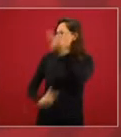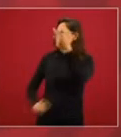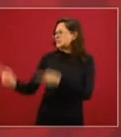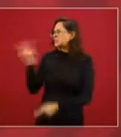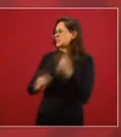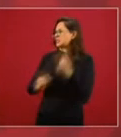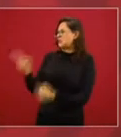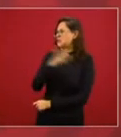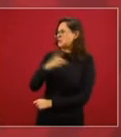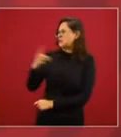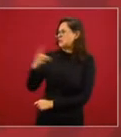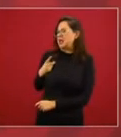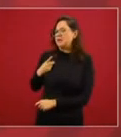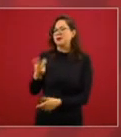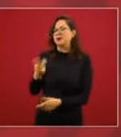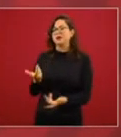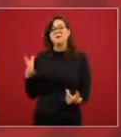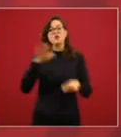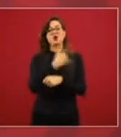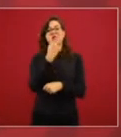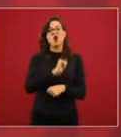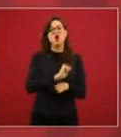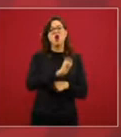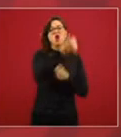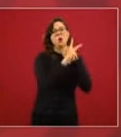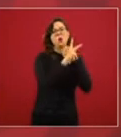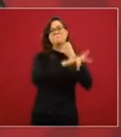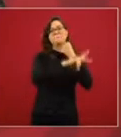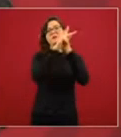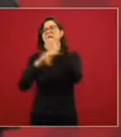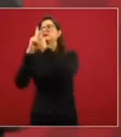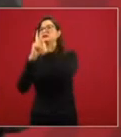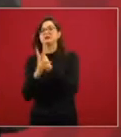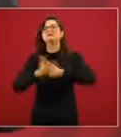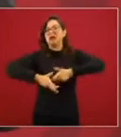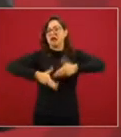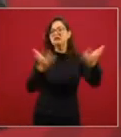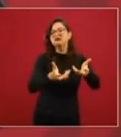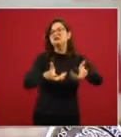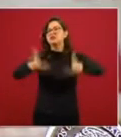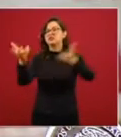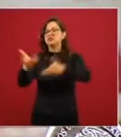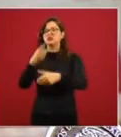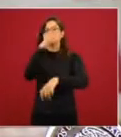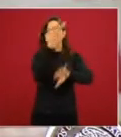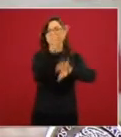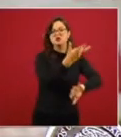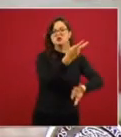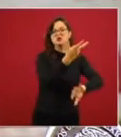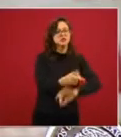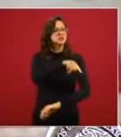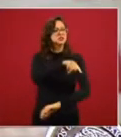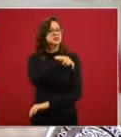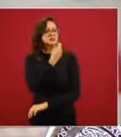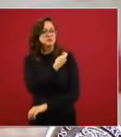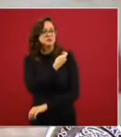porque así lo habían hecho en otras partes así lo hicieron en Estados Unidos así lo hicieron en España